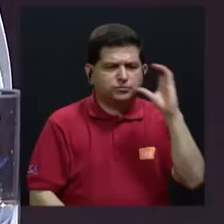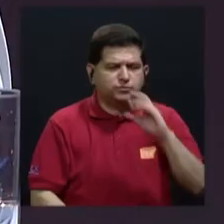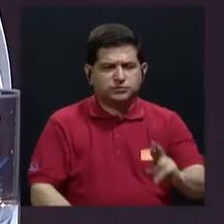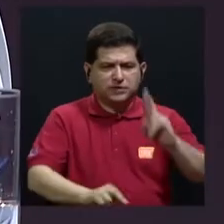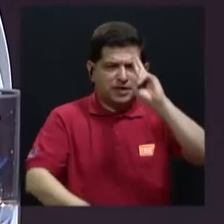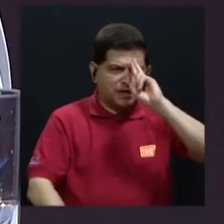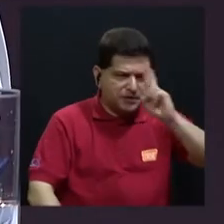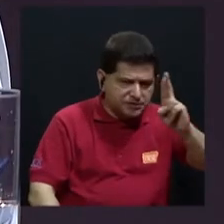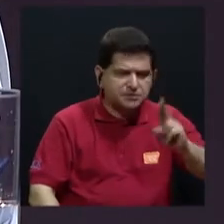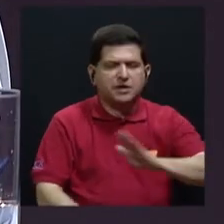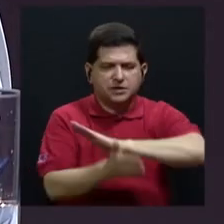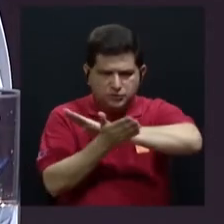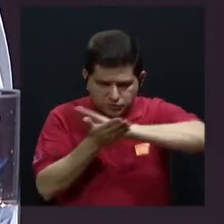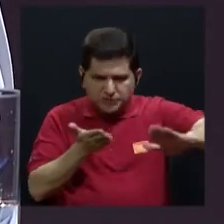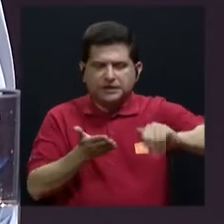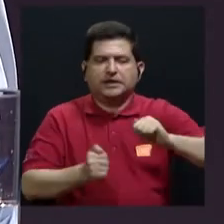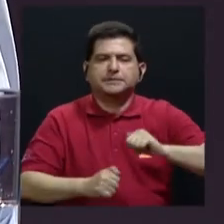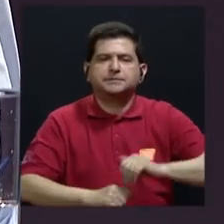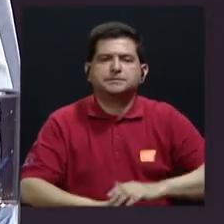respeto y dignidad.